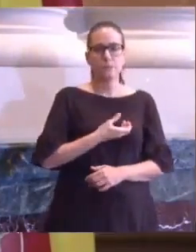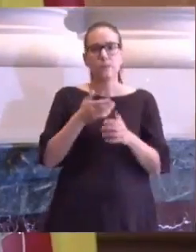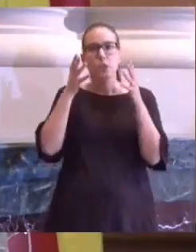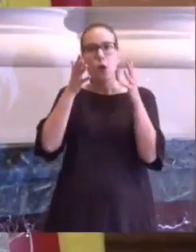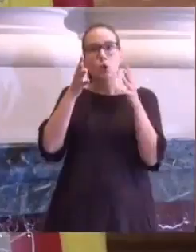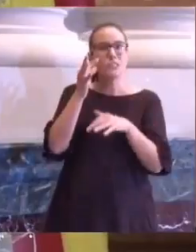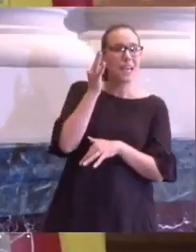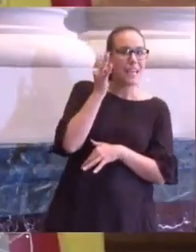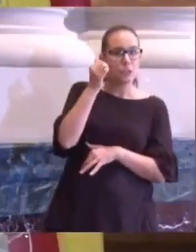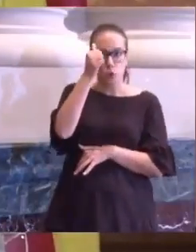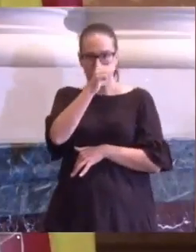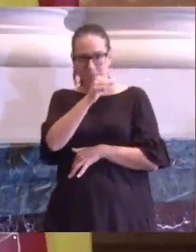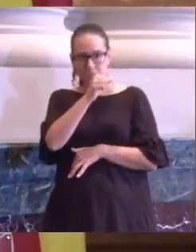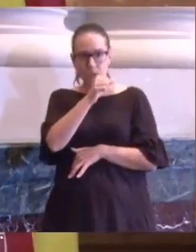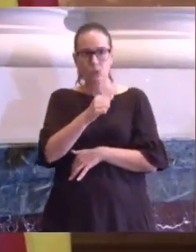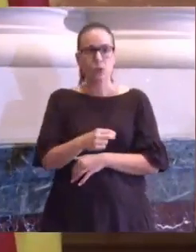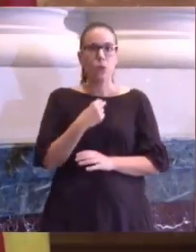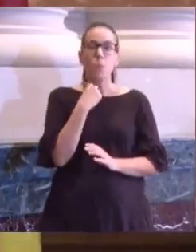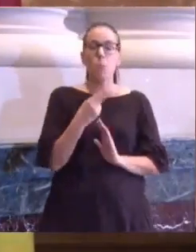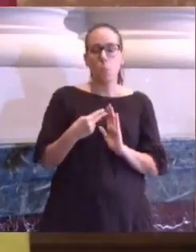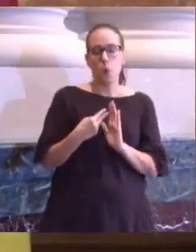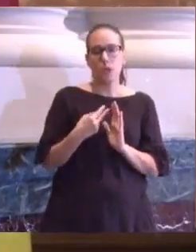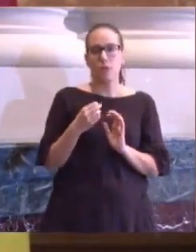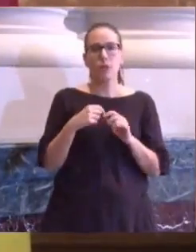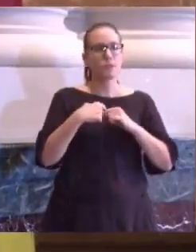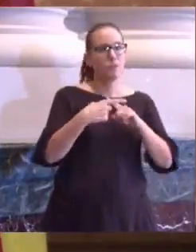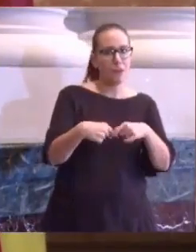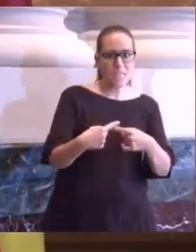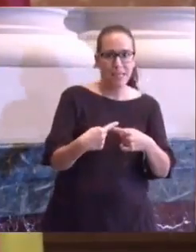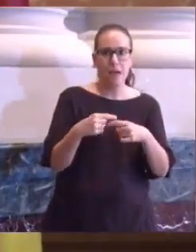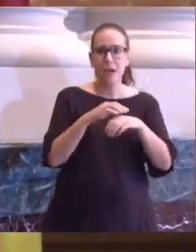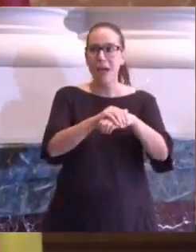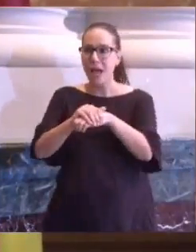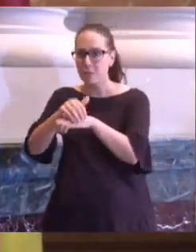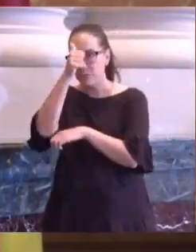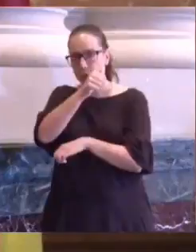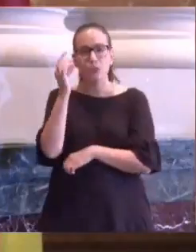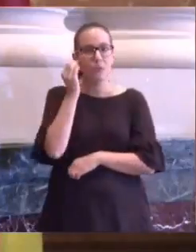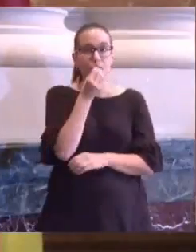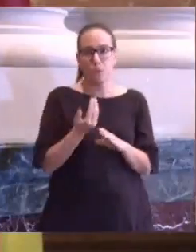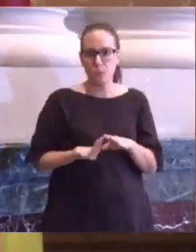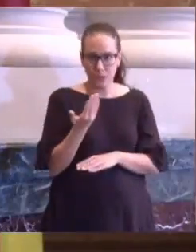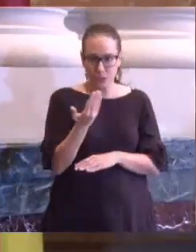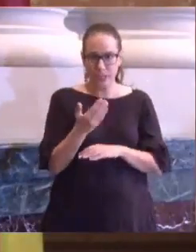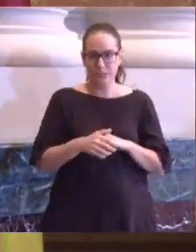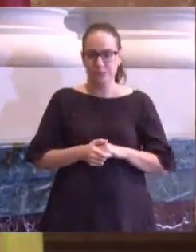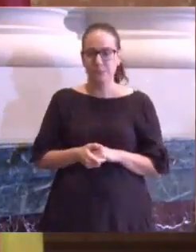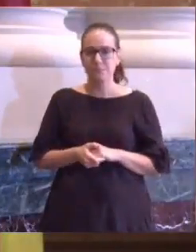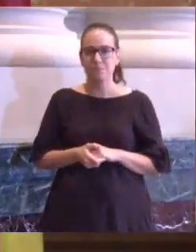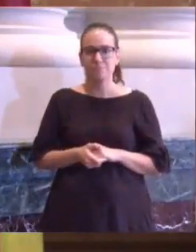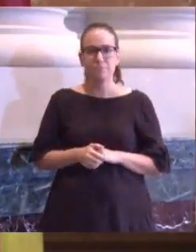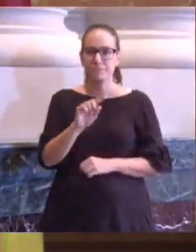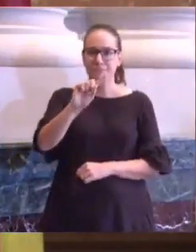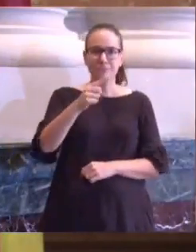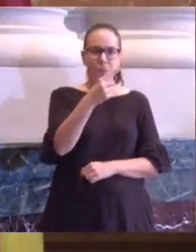Consejeras y Consejeros, Portavoces, Familia, Amigos y Amigas, buenos días. En